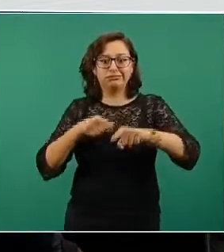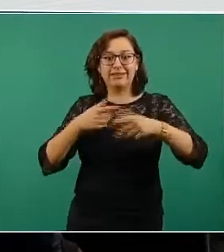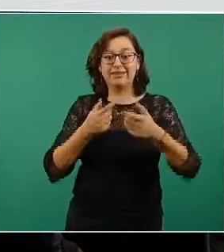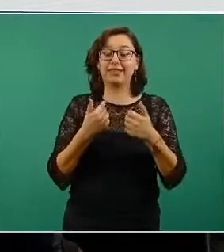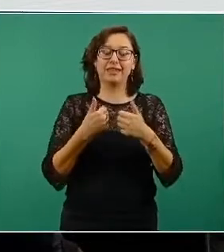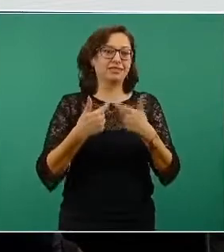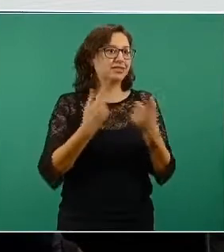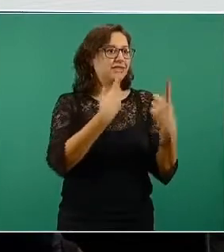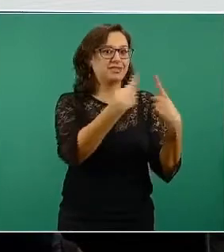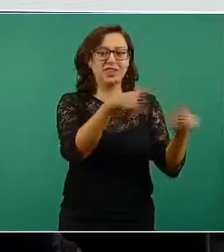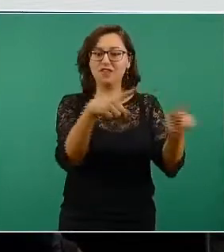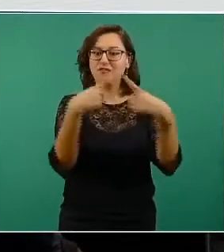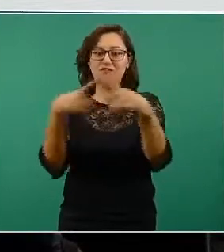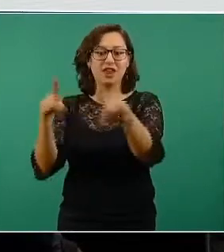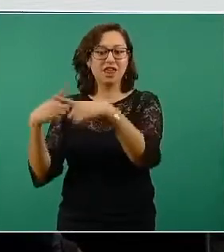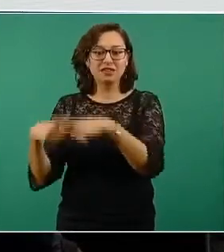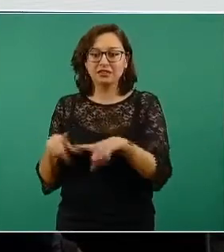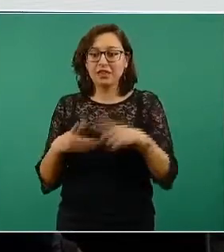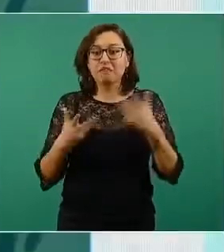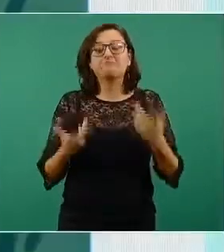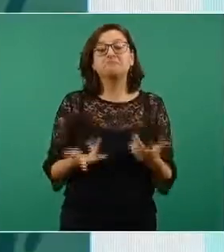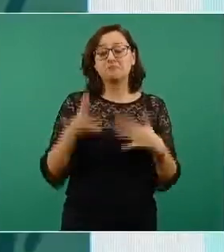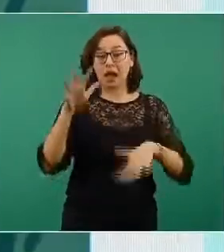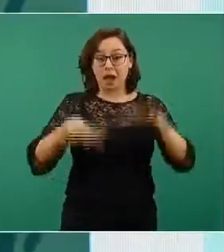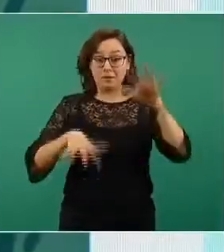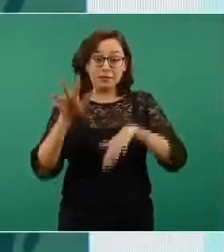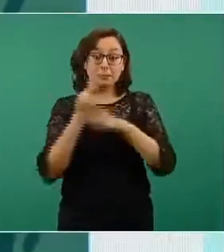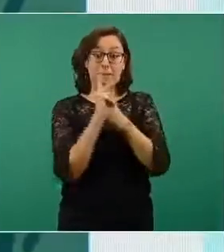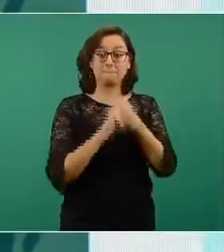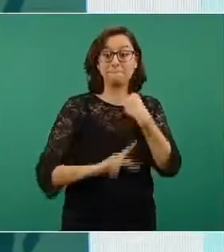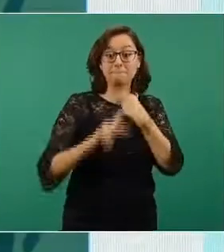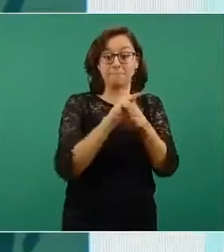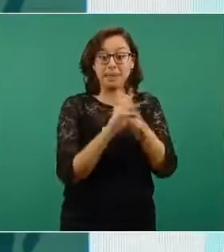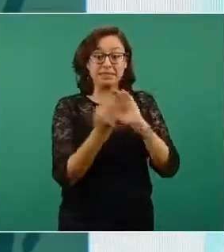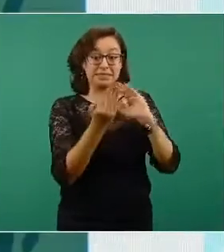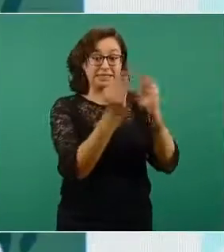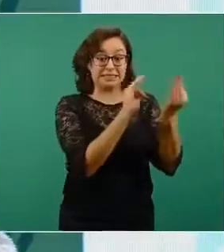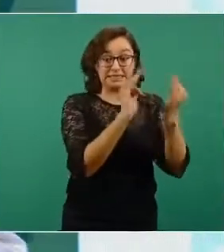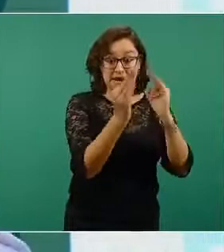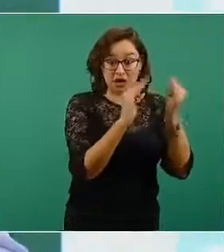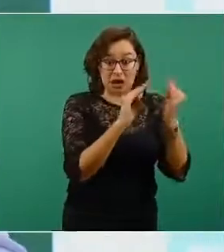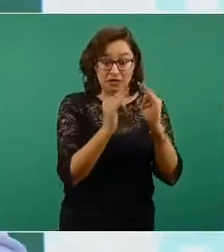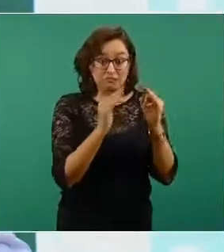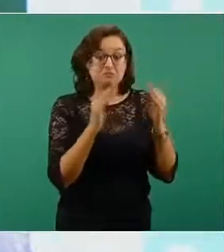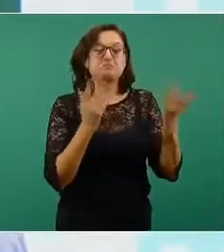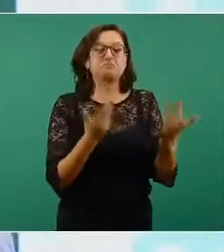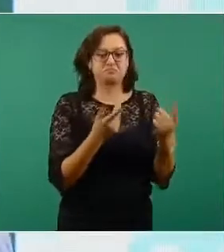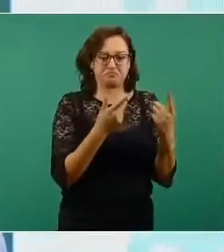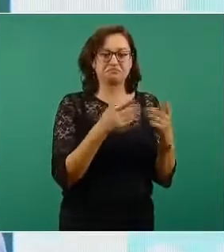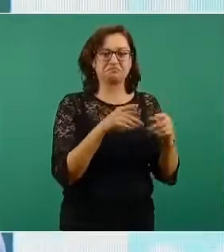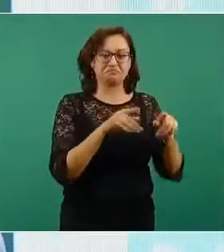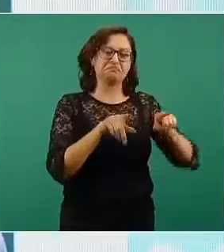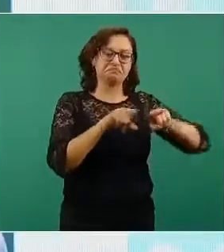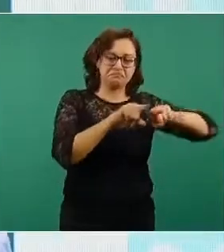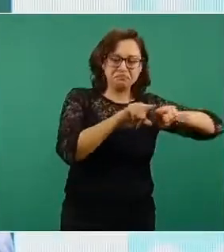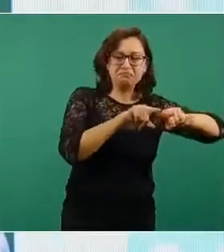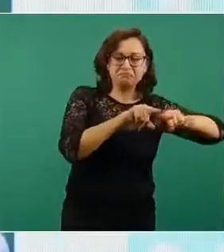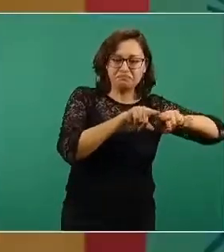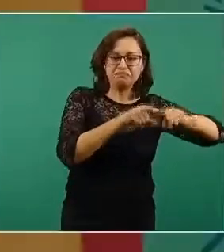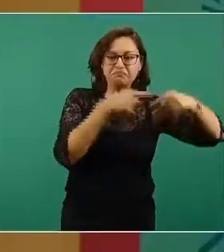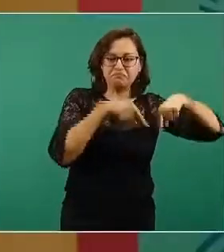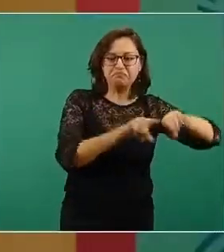Algunos países, por la vecindad y por la movilidad, tienen sincronía. Por ejemplo, la región de América del Norte,